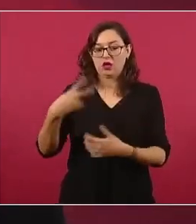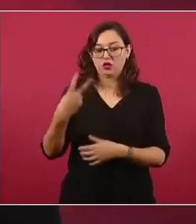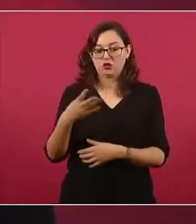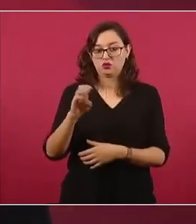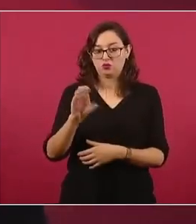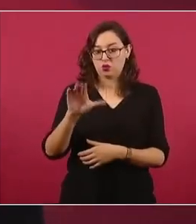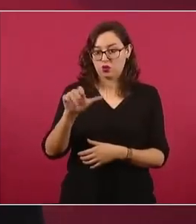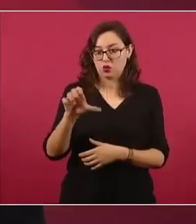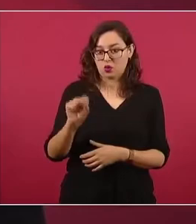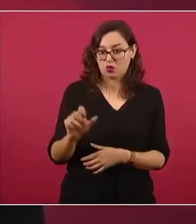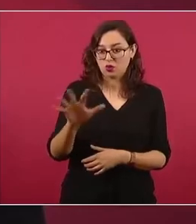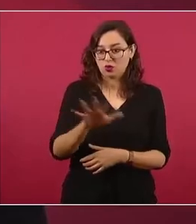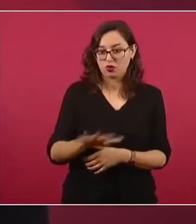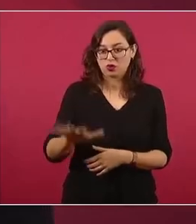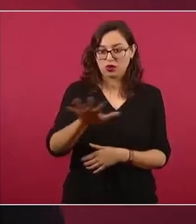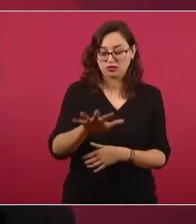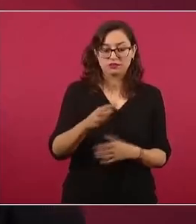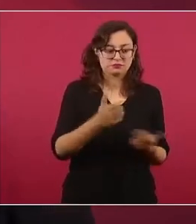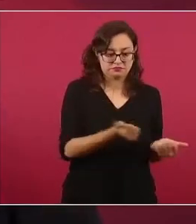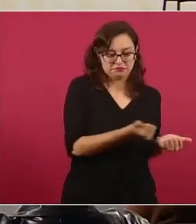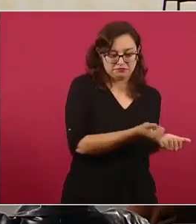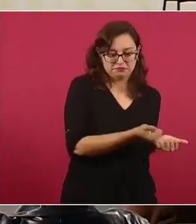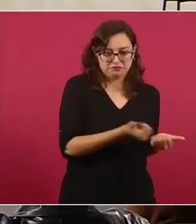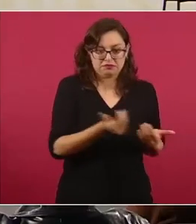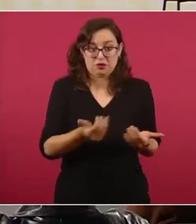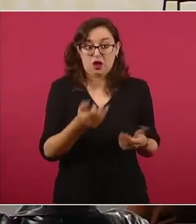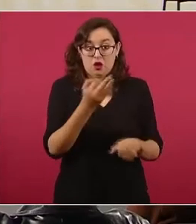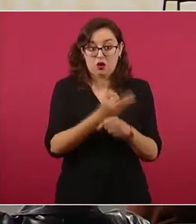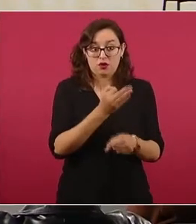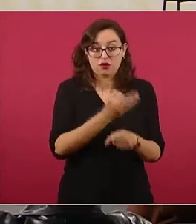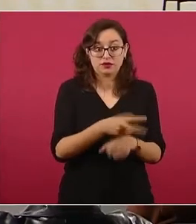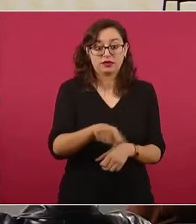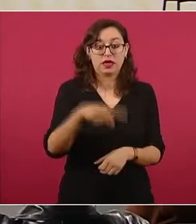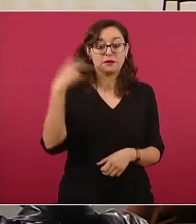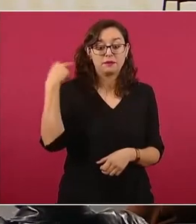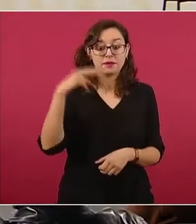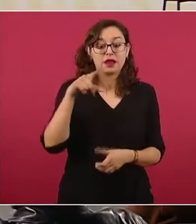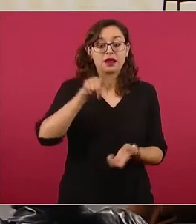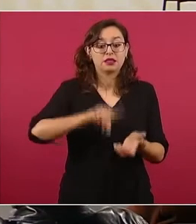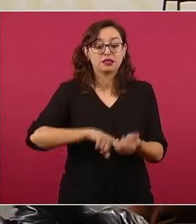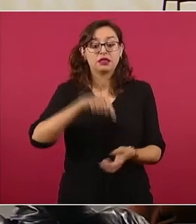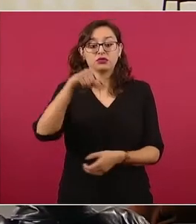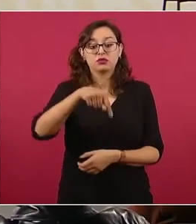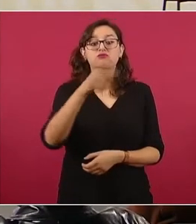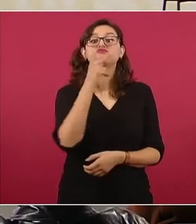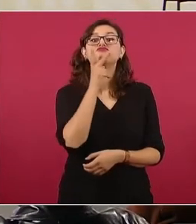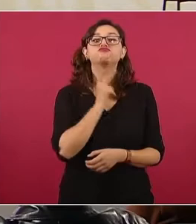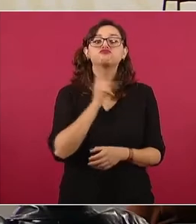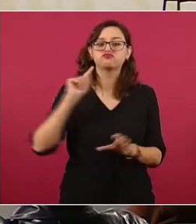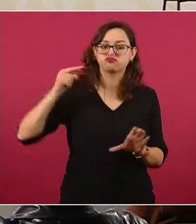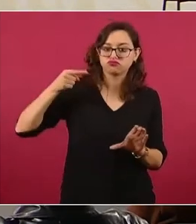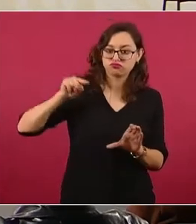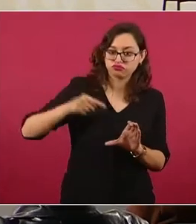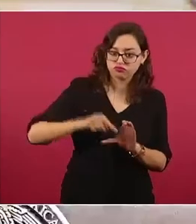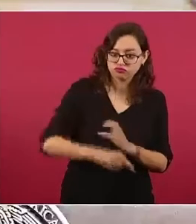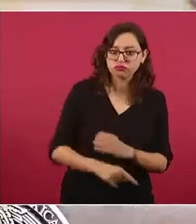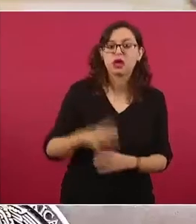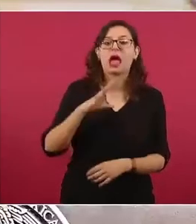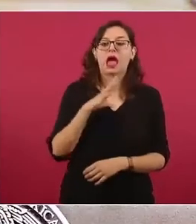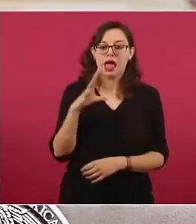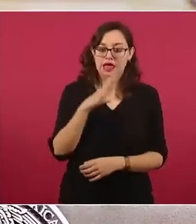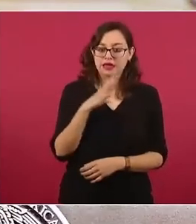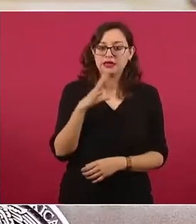municipio de Tierra Blanca, Veracruz. Donde se desarrollan campos petroleros como el Izachi, al que van